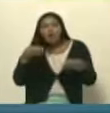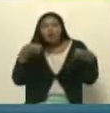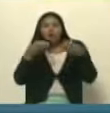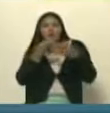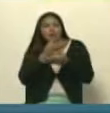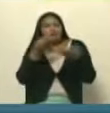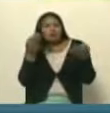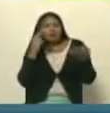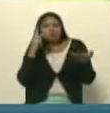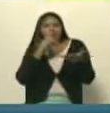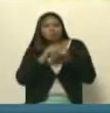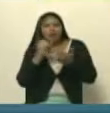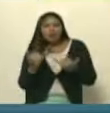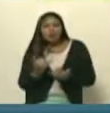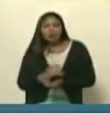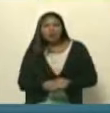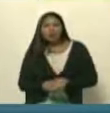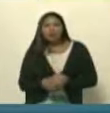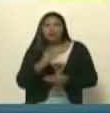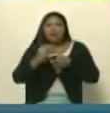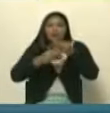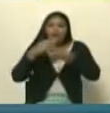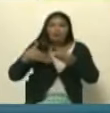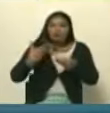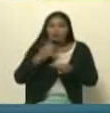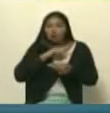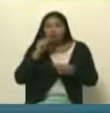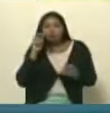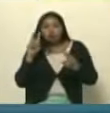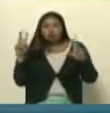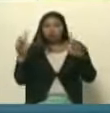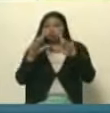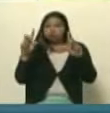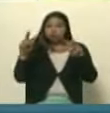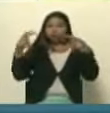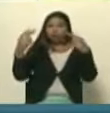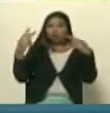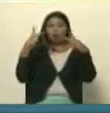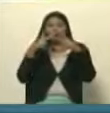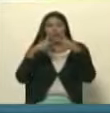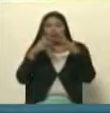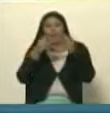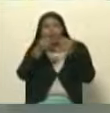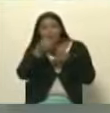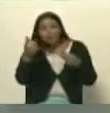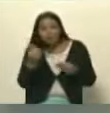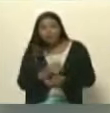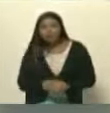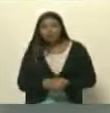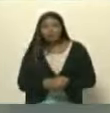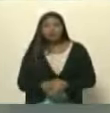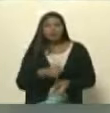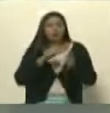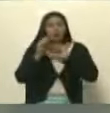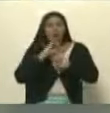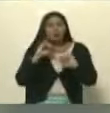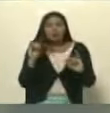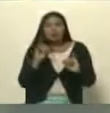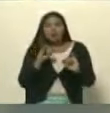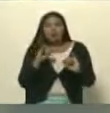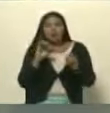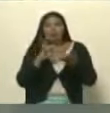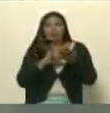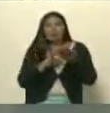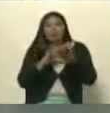extraordinario que hace posible que nosotros podamos estar conectados. De aquellos que están ahorita tecleando,